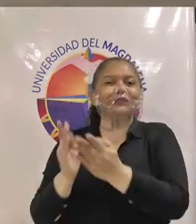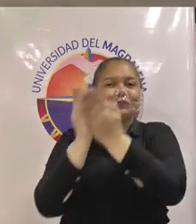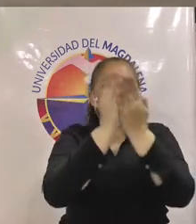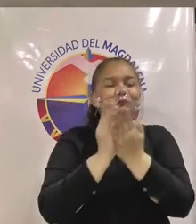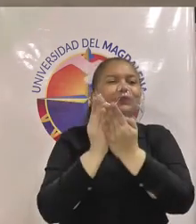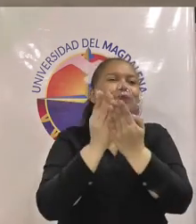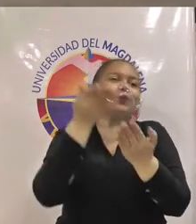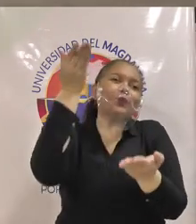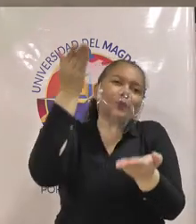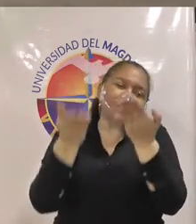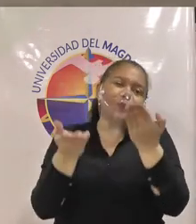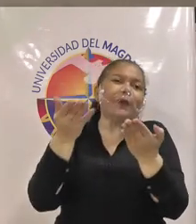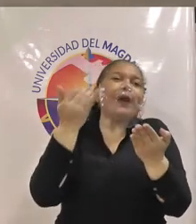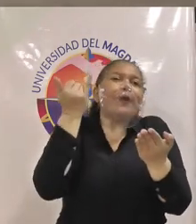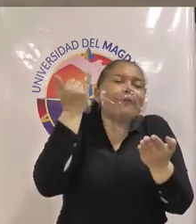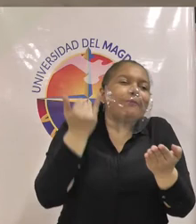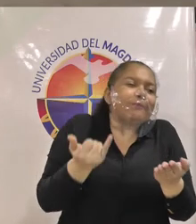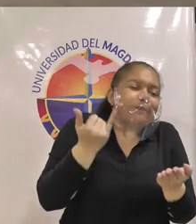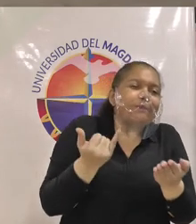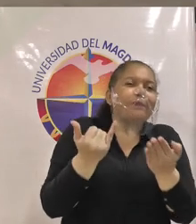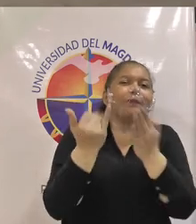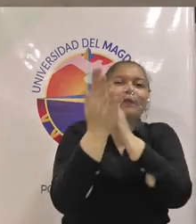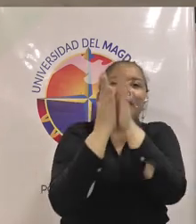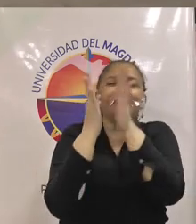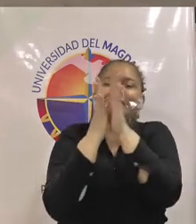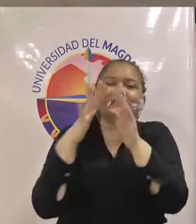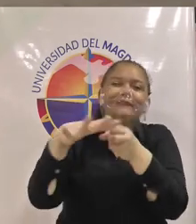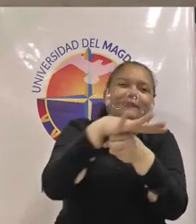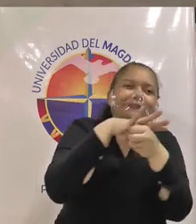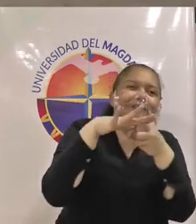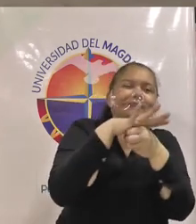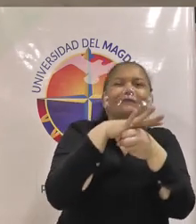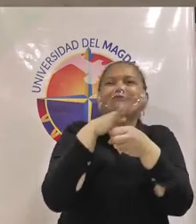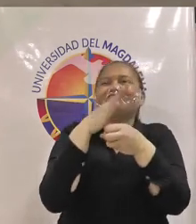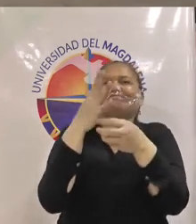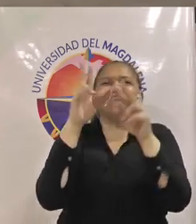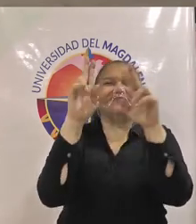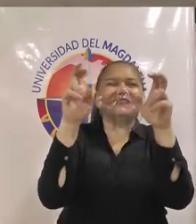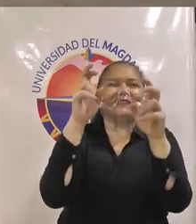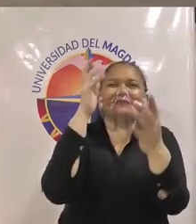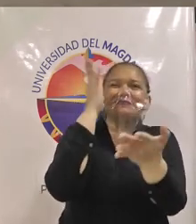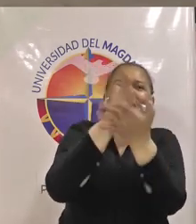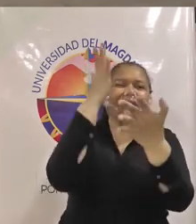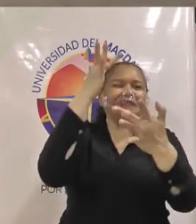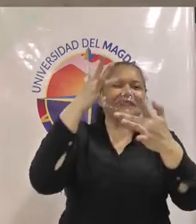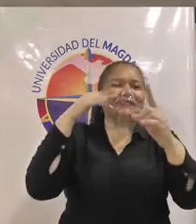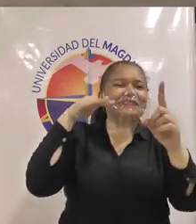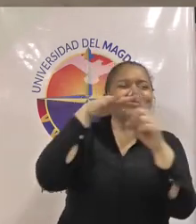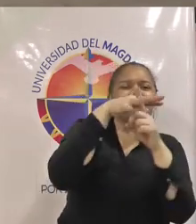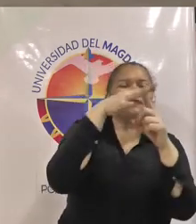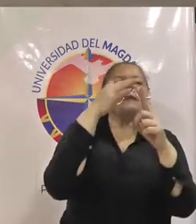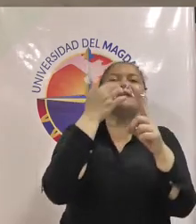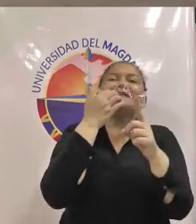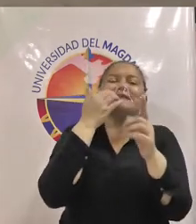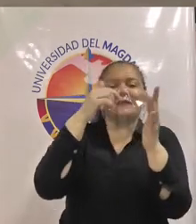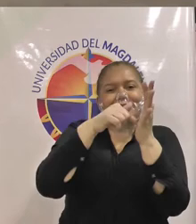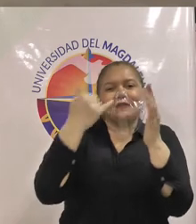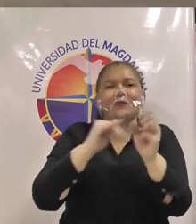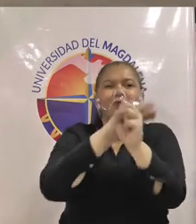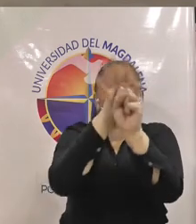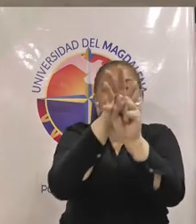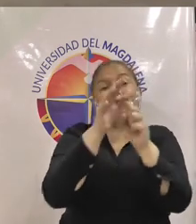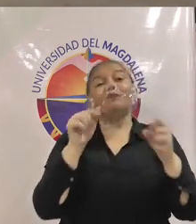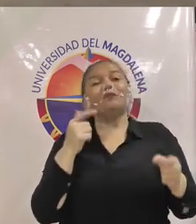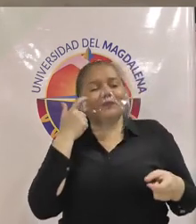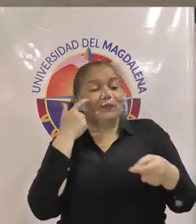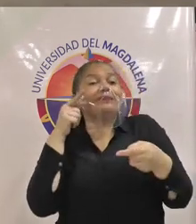temas que ahora en la actualidad nos agobian como es el COVID y además de esto en esta semana